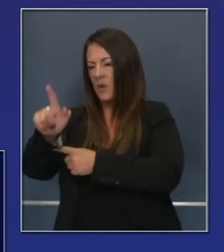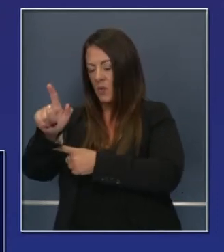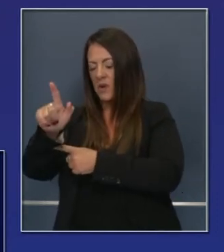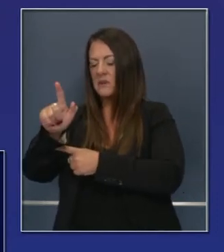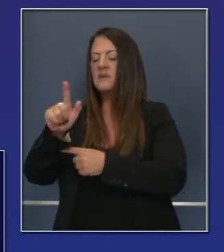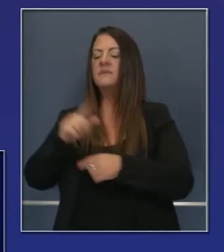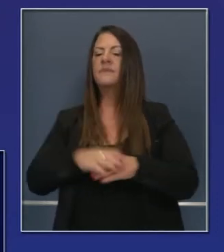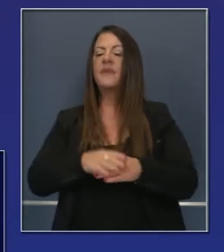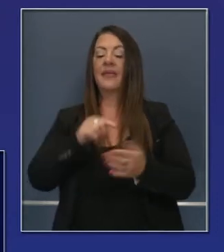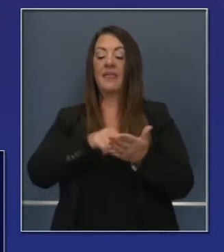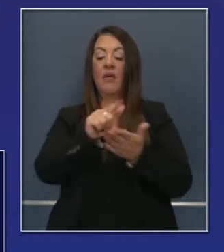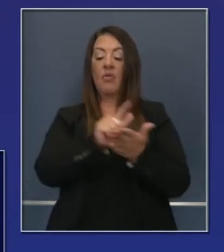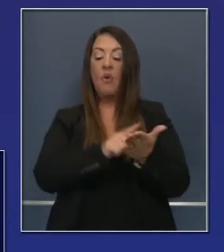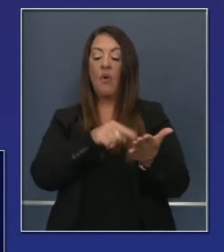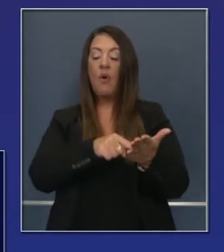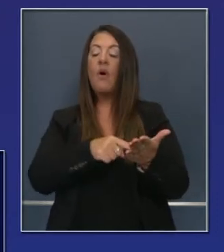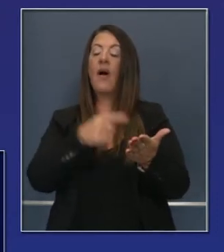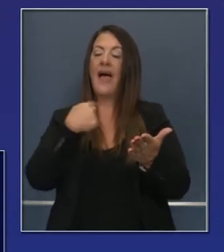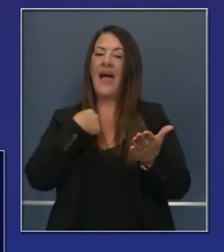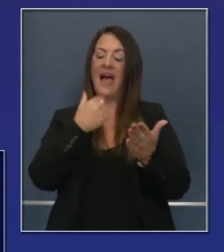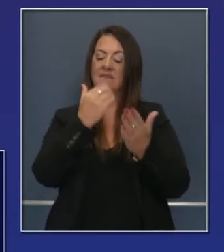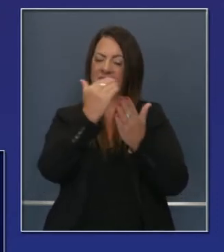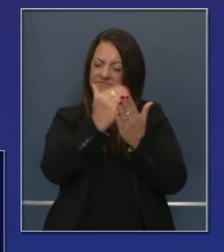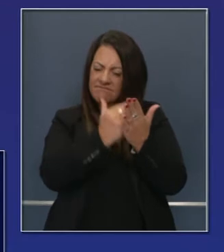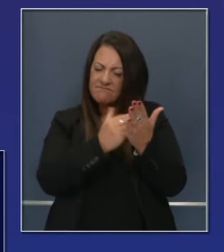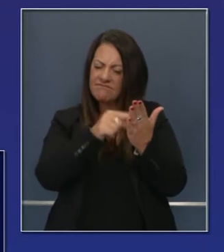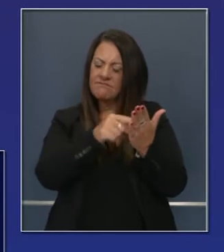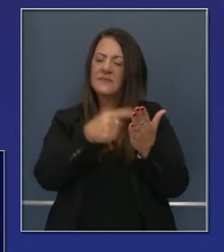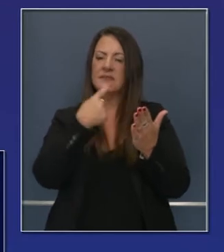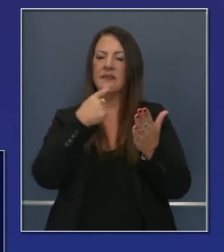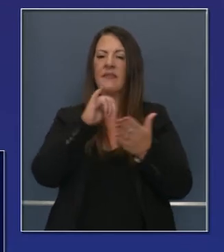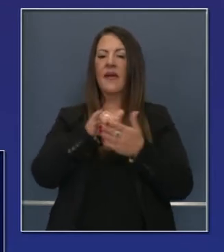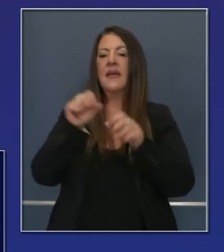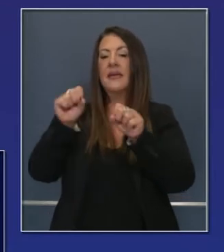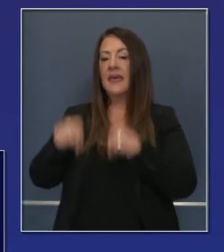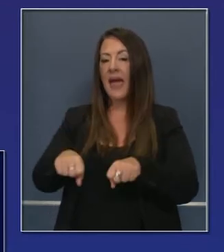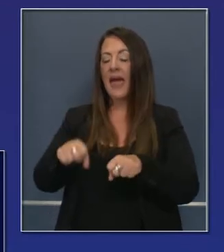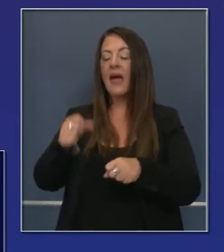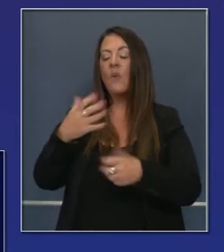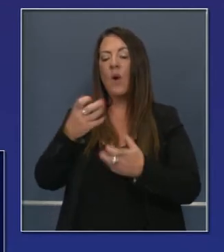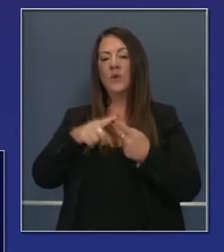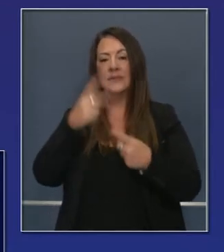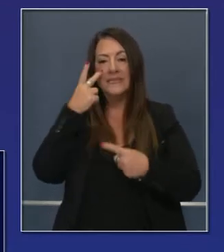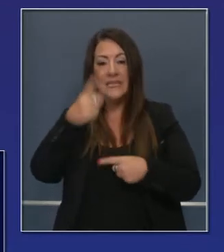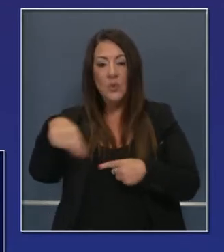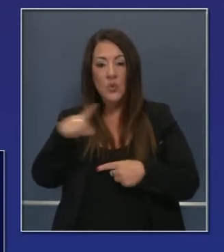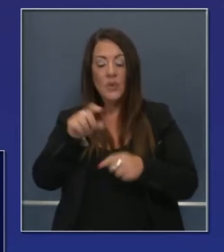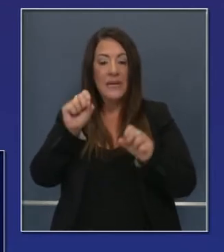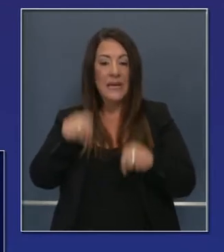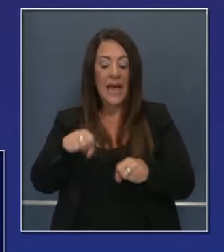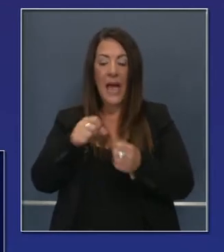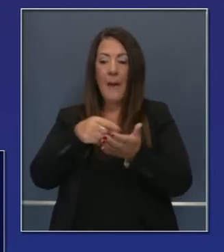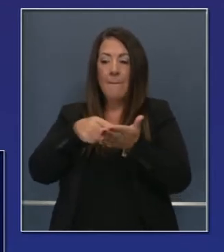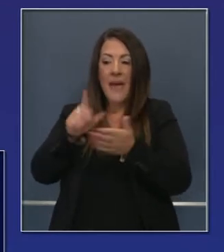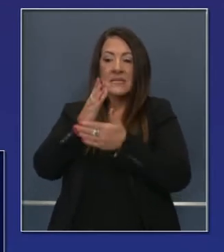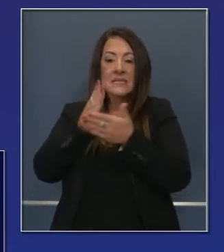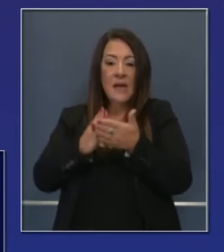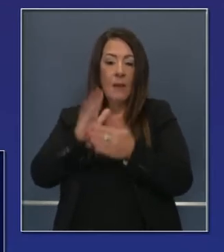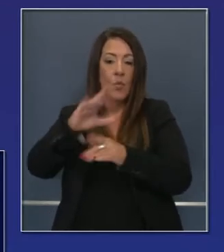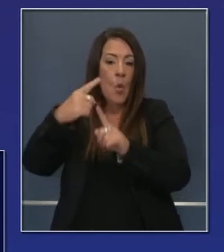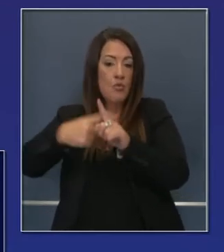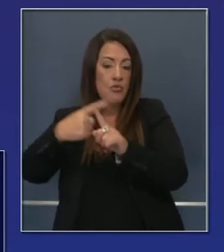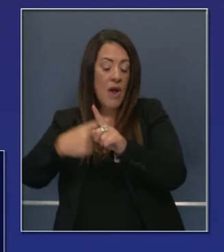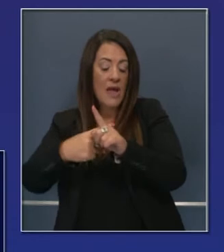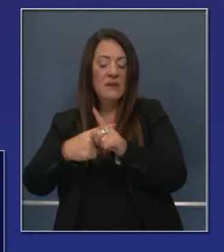provisiones en la propuesta de ley, por supuesto, que hemos avanzado. Para personas que sí pueden, queremos que ellos hagan pagos